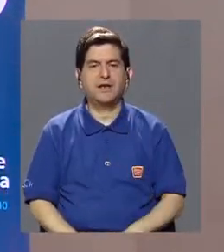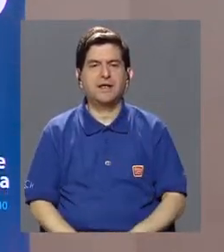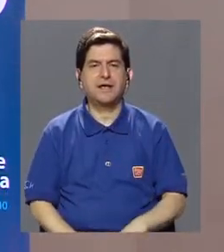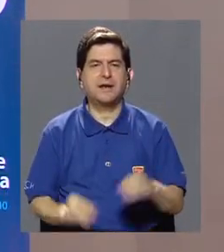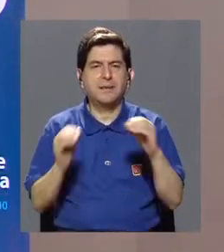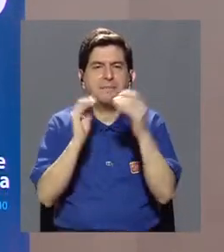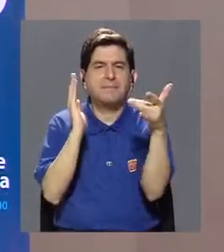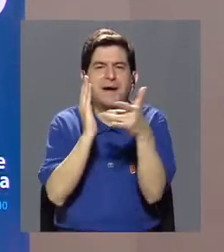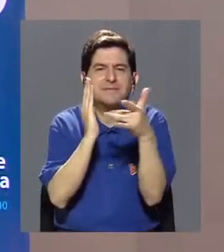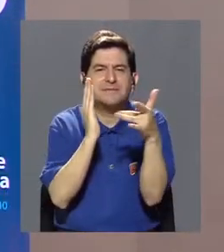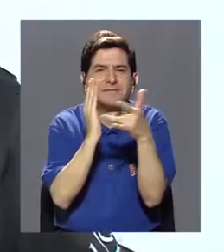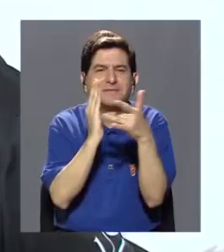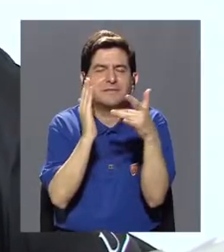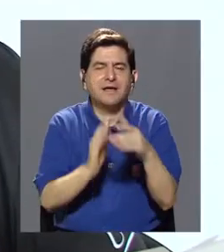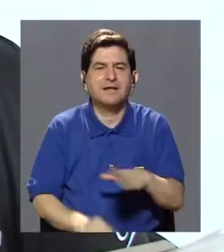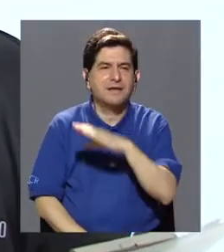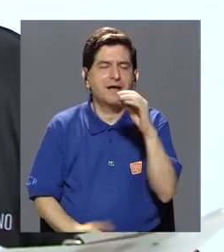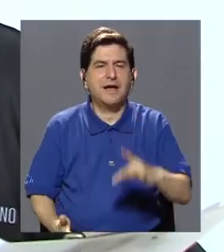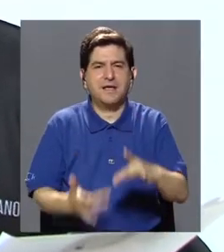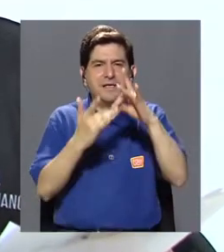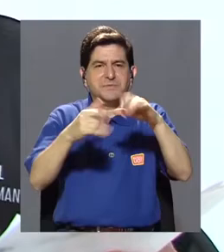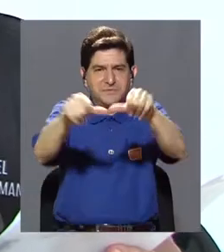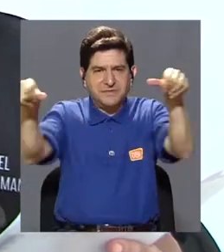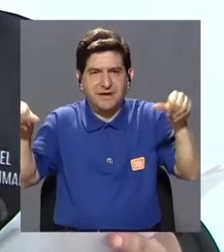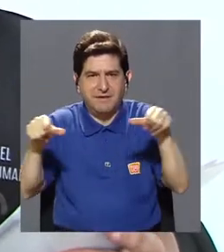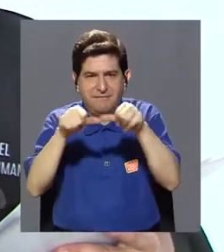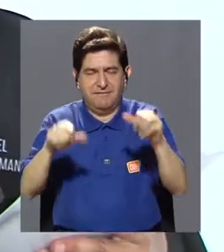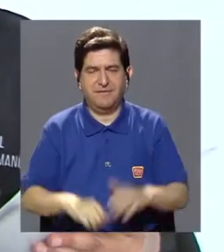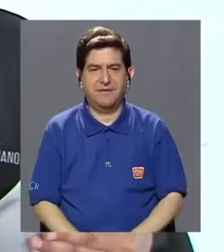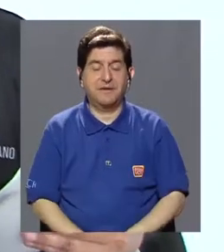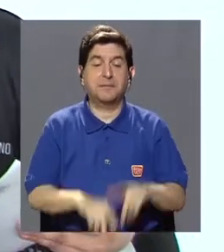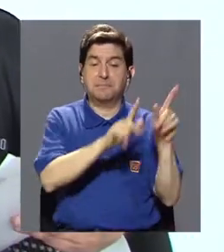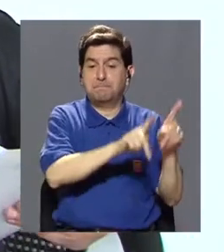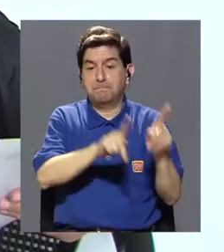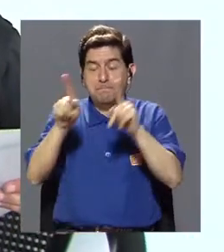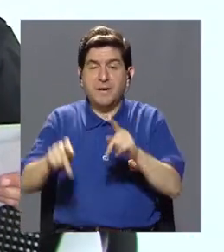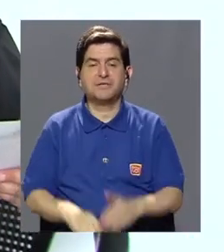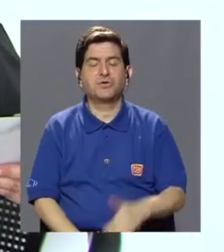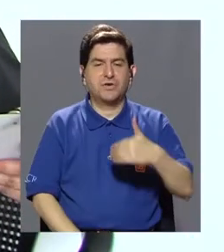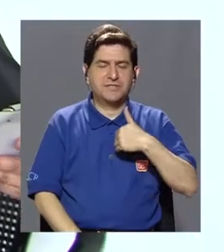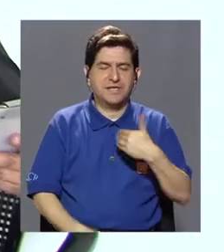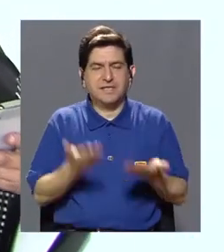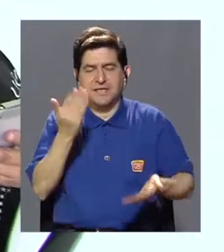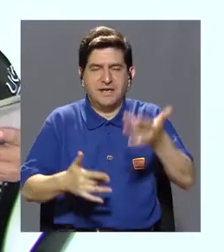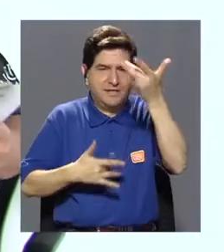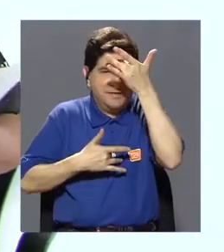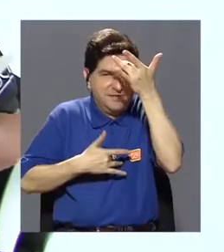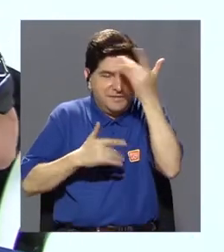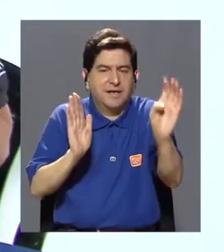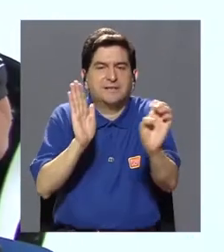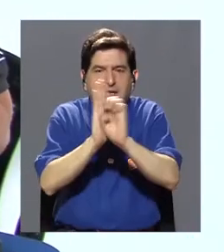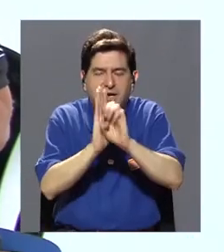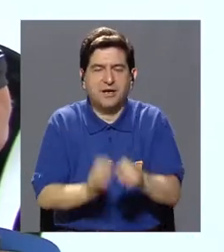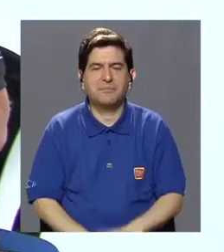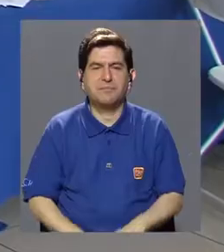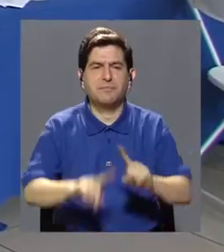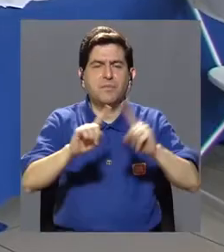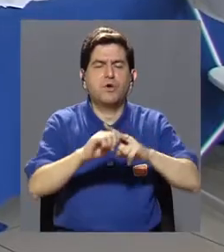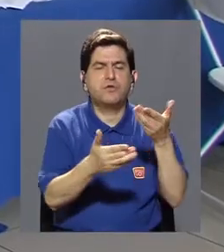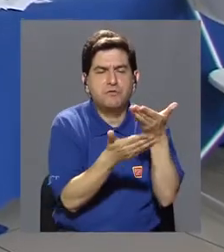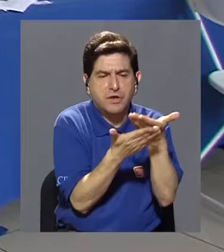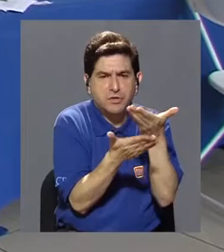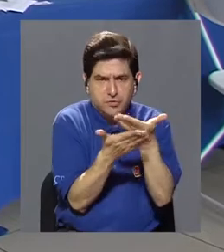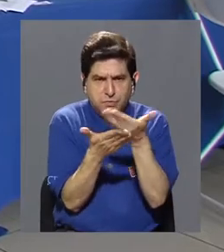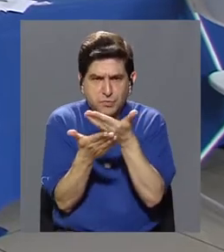poquito más técnica y más especializada para aquellas personas que padezcan alguna enfermedad, por ejemplo. Una serie de